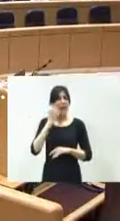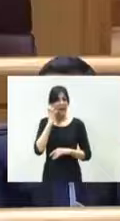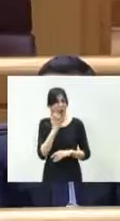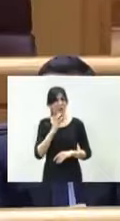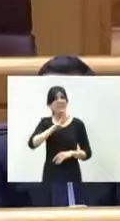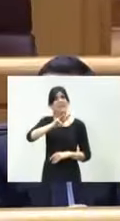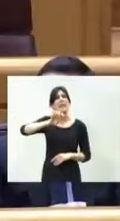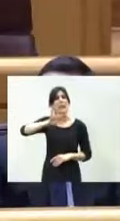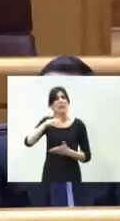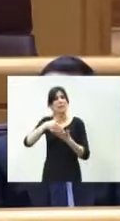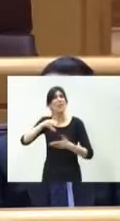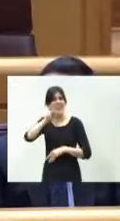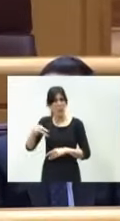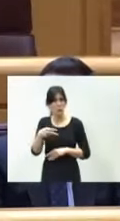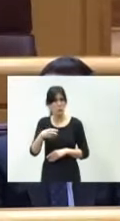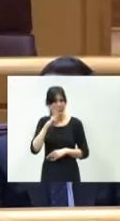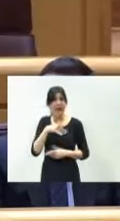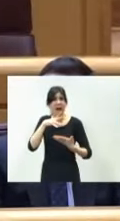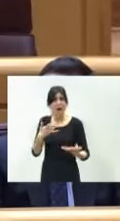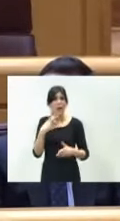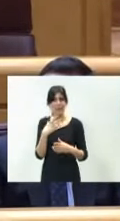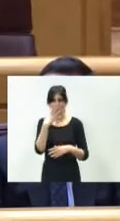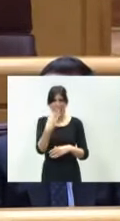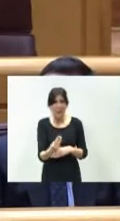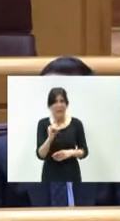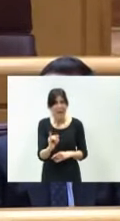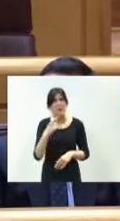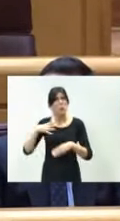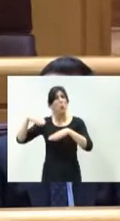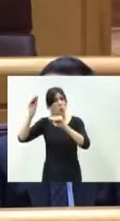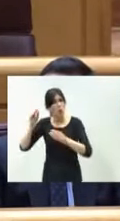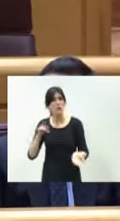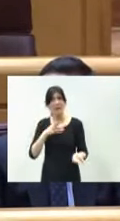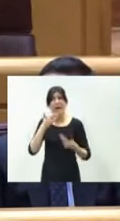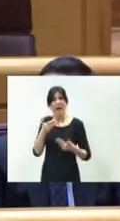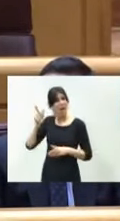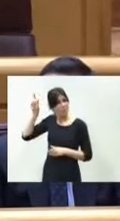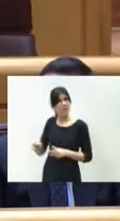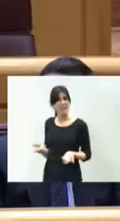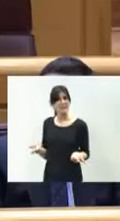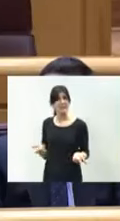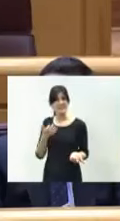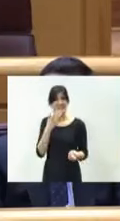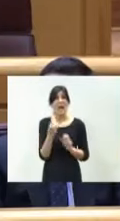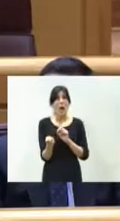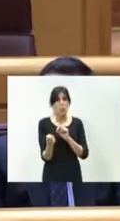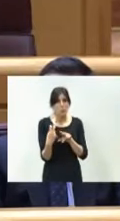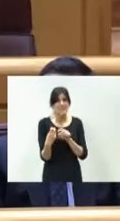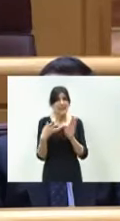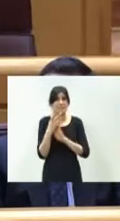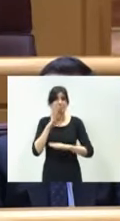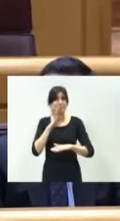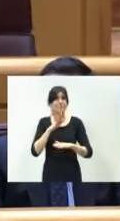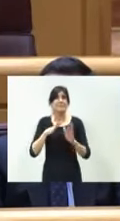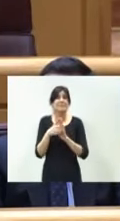315 millones de euros. Por eso tenemos hoy alta velocidad en la ciudad de Burgos. Si la autopista la tenemos en este momento